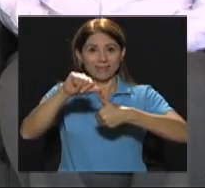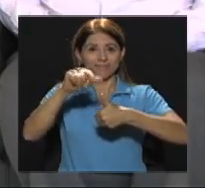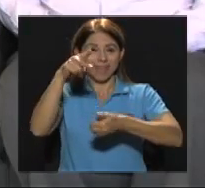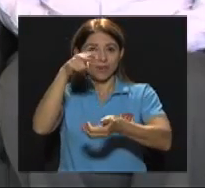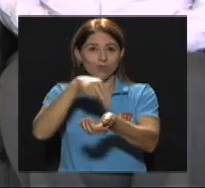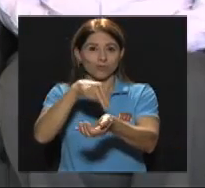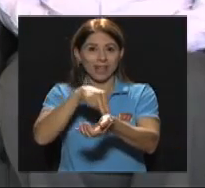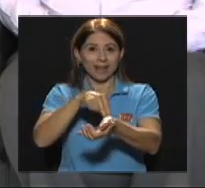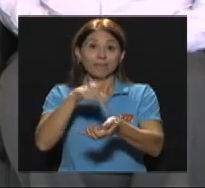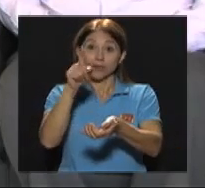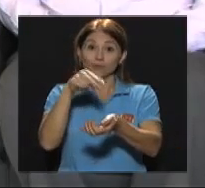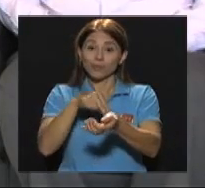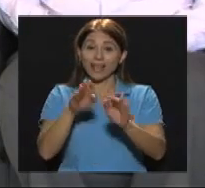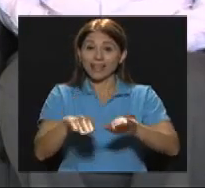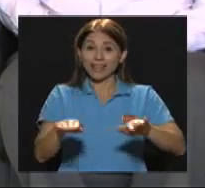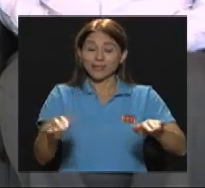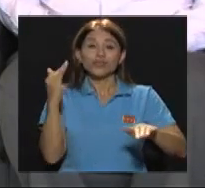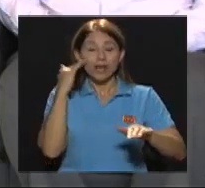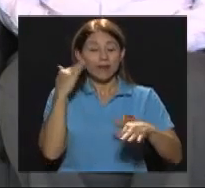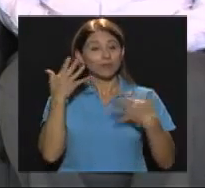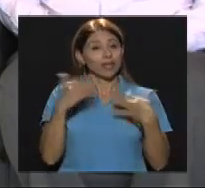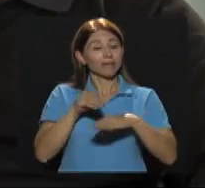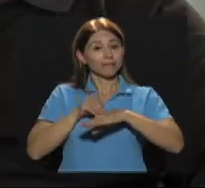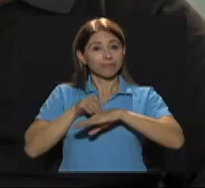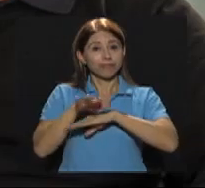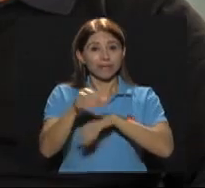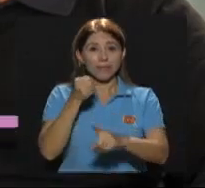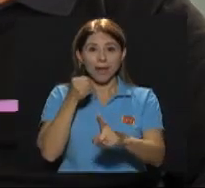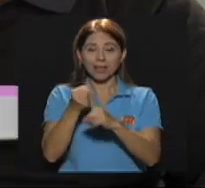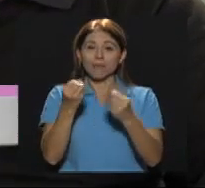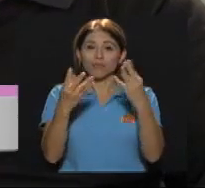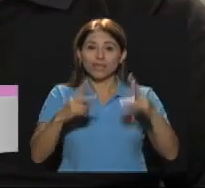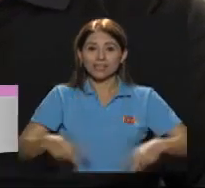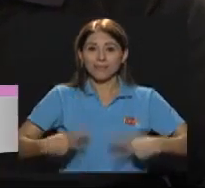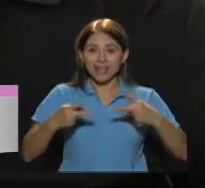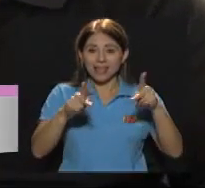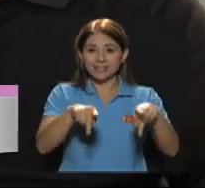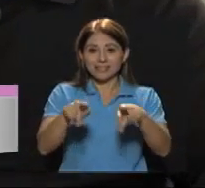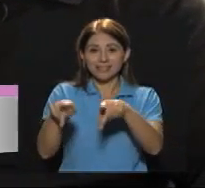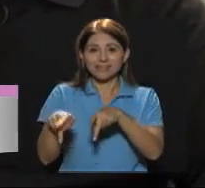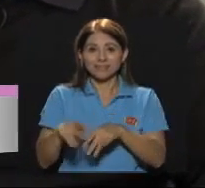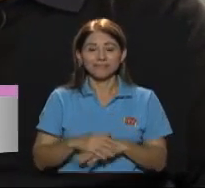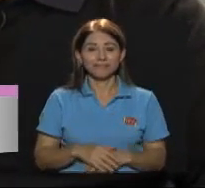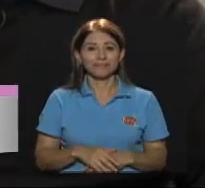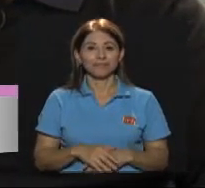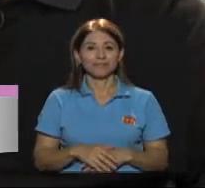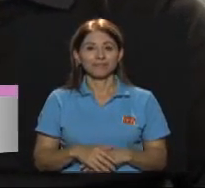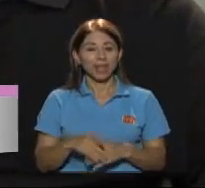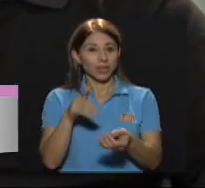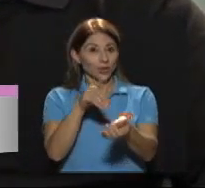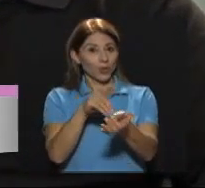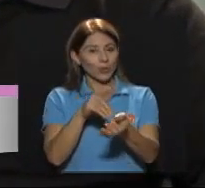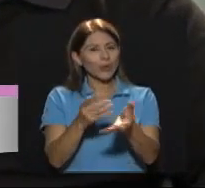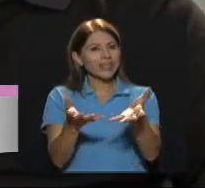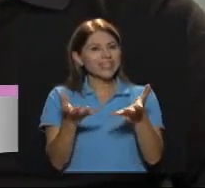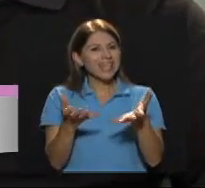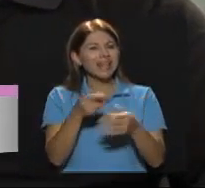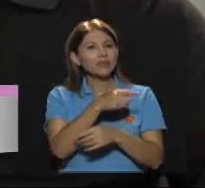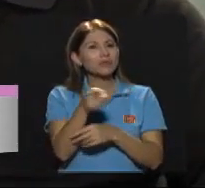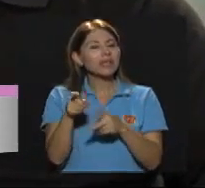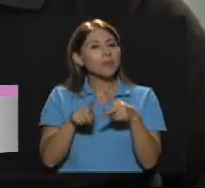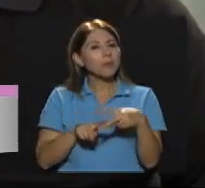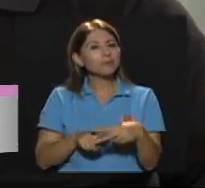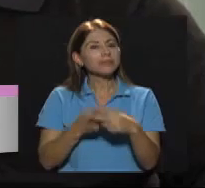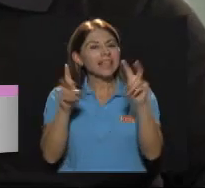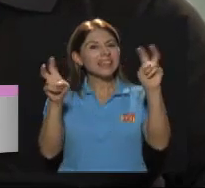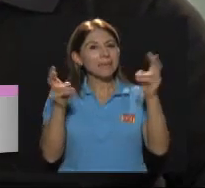de niños donde sabemos que va a impactar muchas vidas Claro, muy importante Doctor, quisiera pues que nos